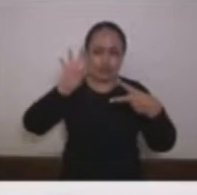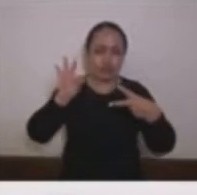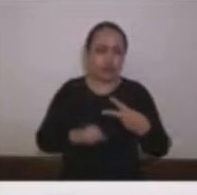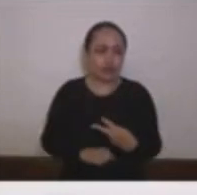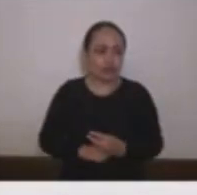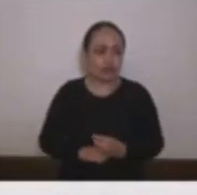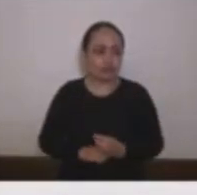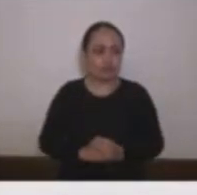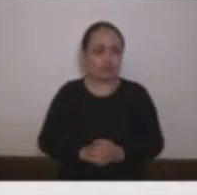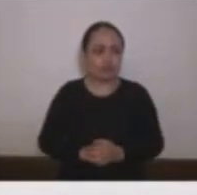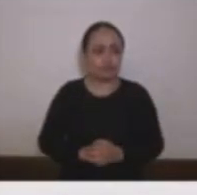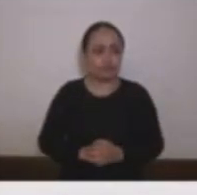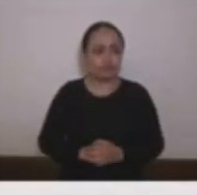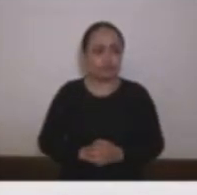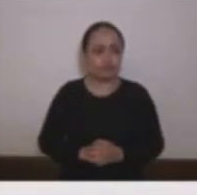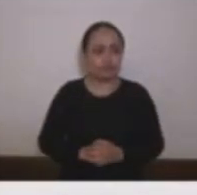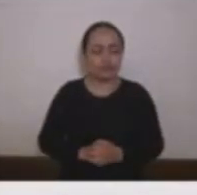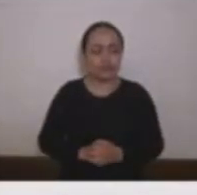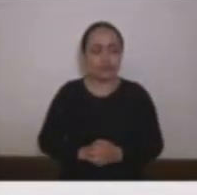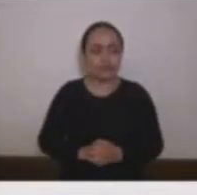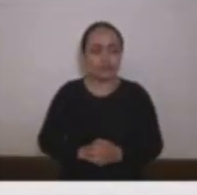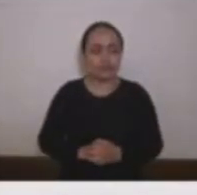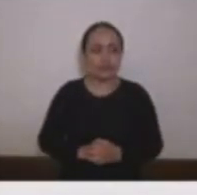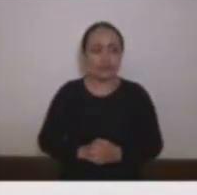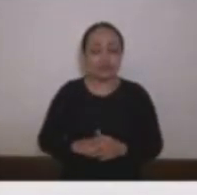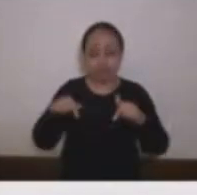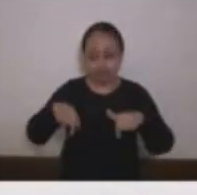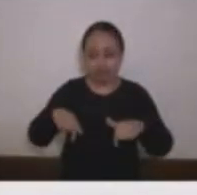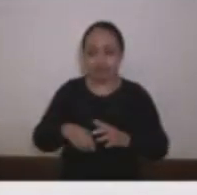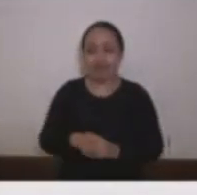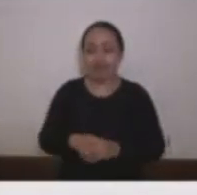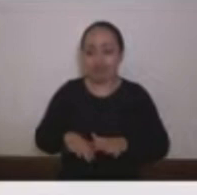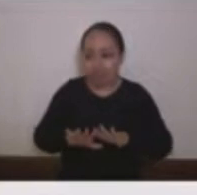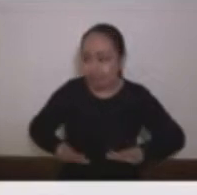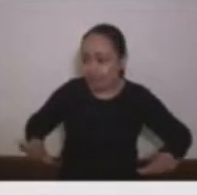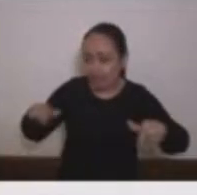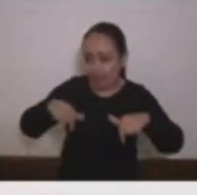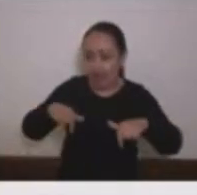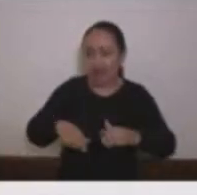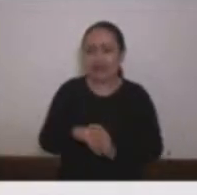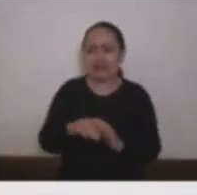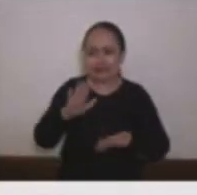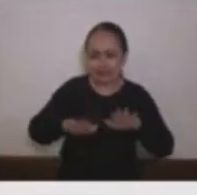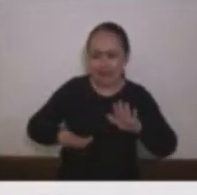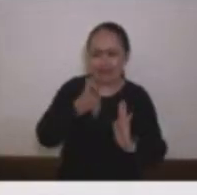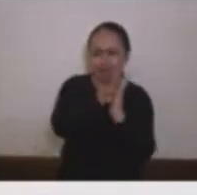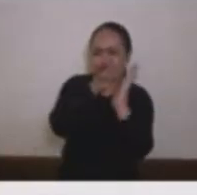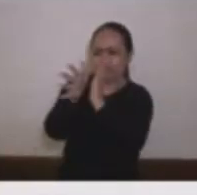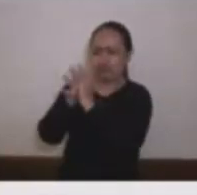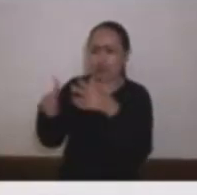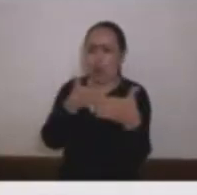para todos los candidatos en este consejo se han denunciado bastantes irregularidades en la contratación nosotros